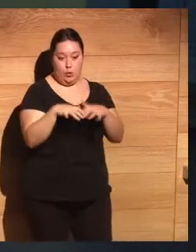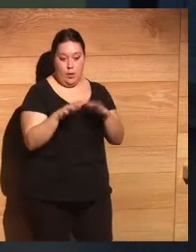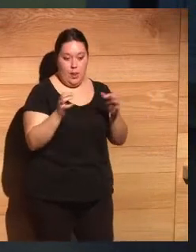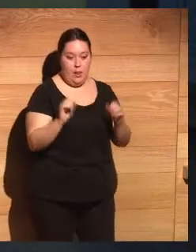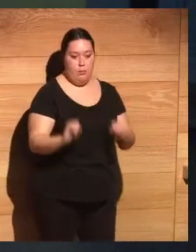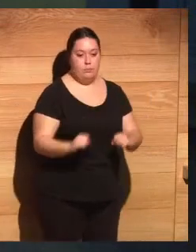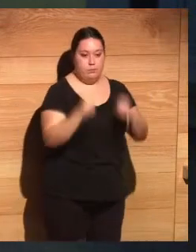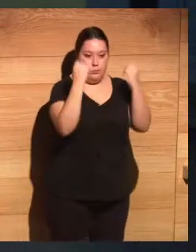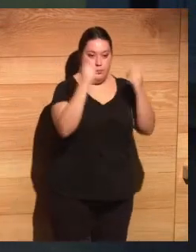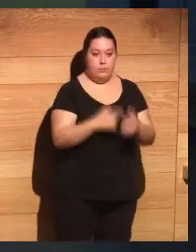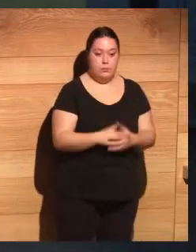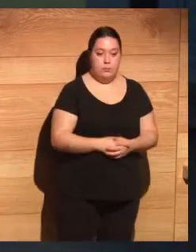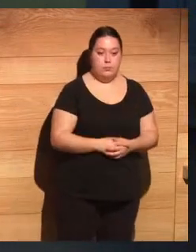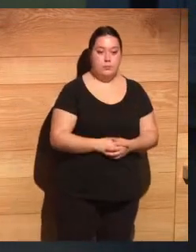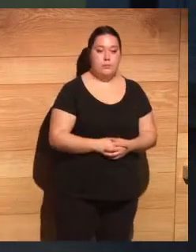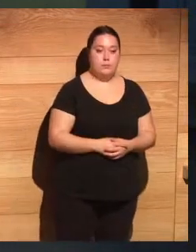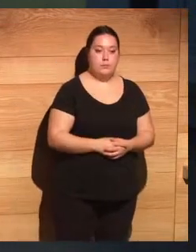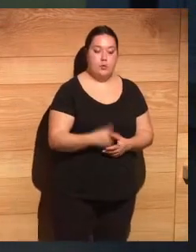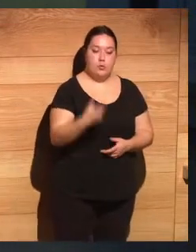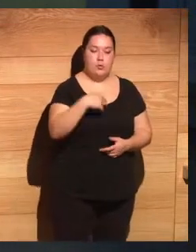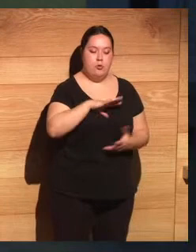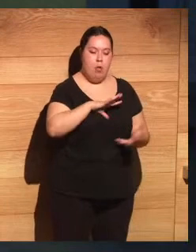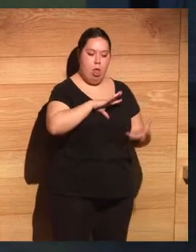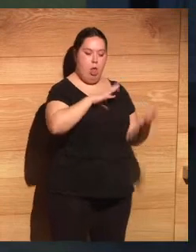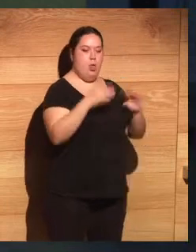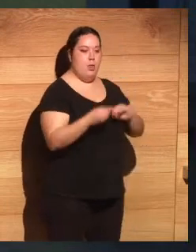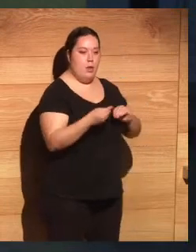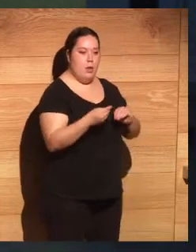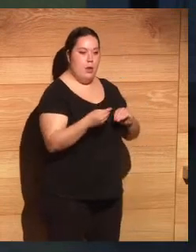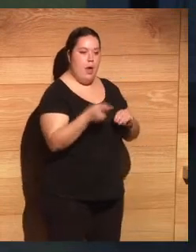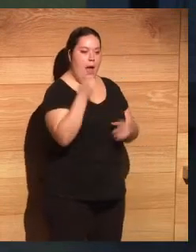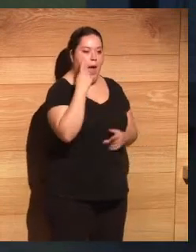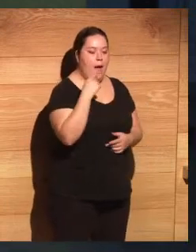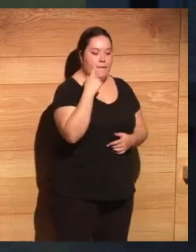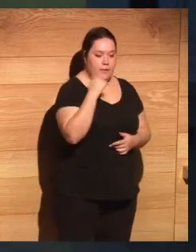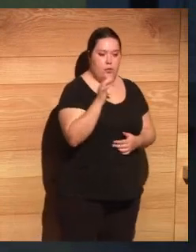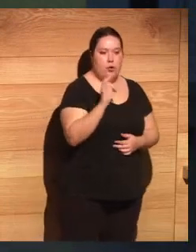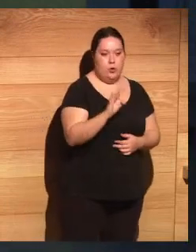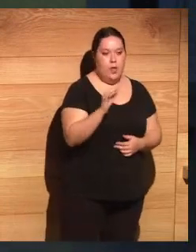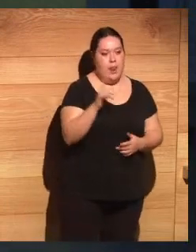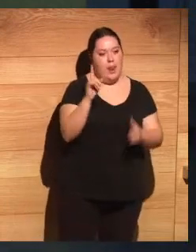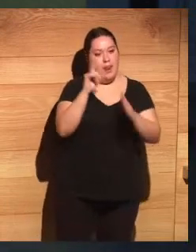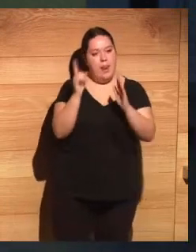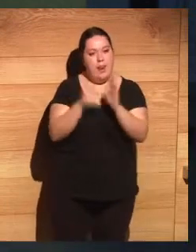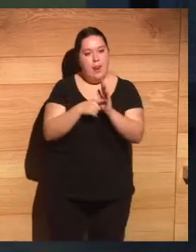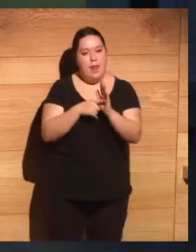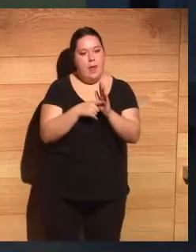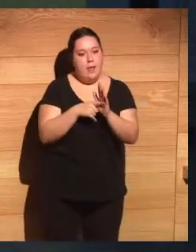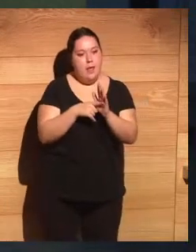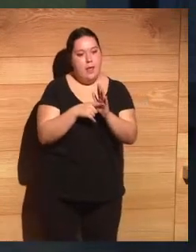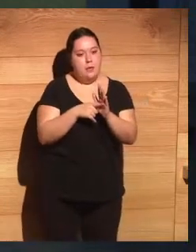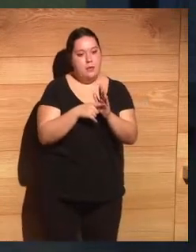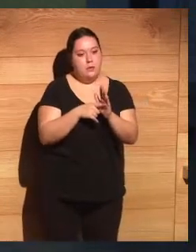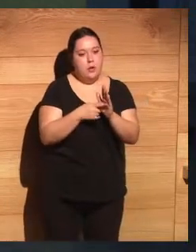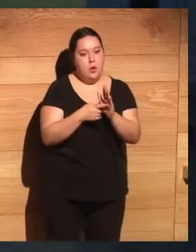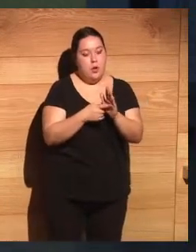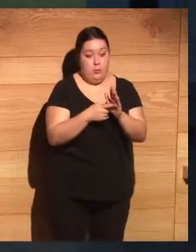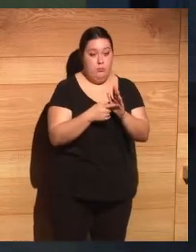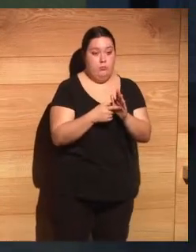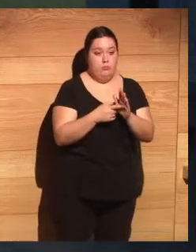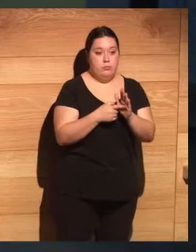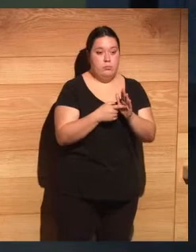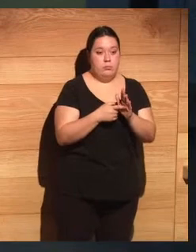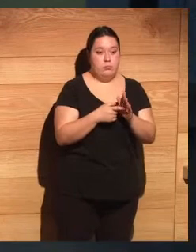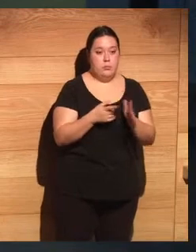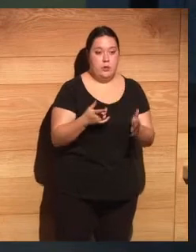aquí os vamos adaptando lo más difícil de cambiar, que son los hábitos y las leyes laborales, a las nuevas posibilidades, o corremos el riesgo, y es una